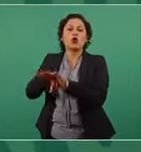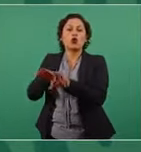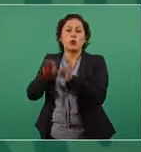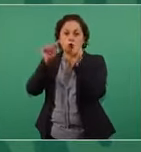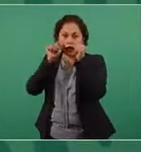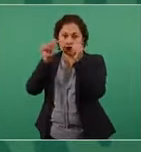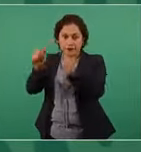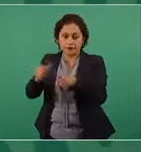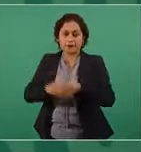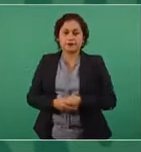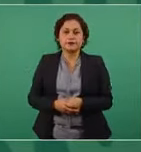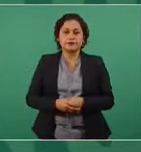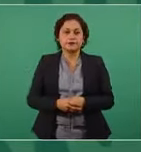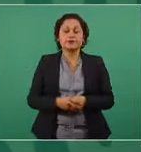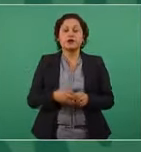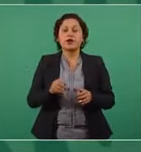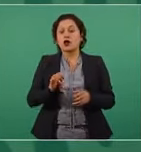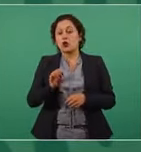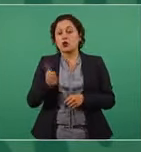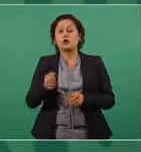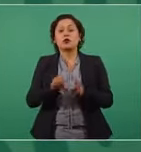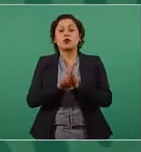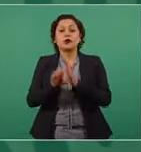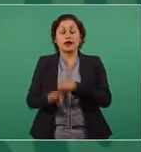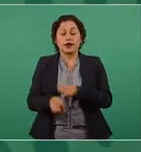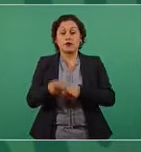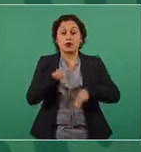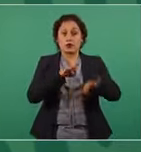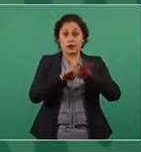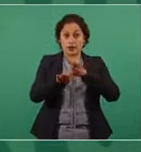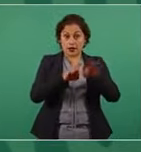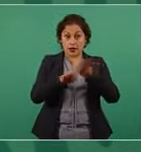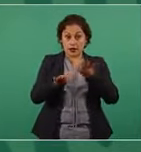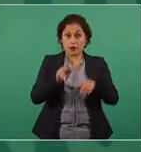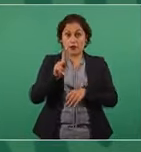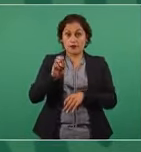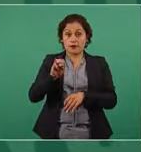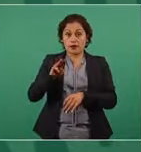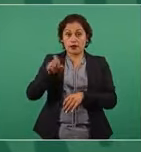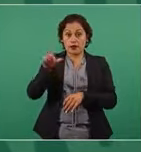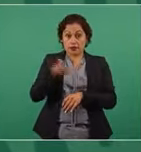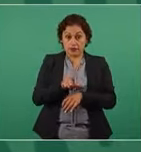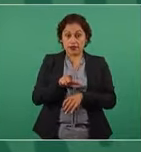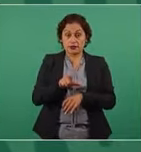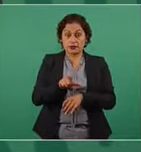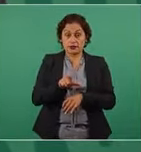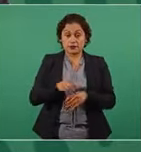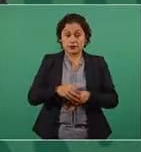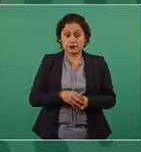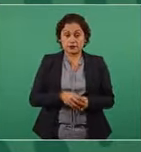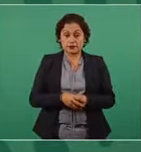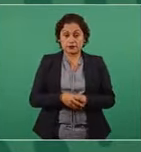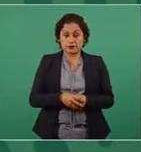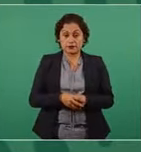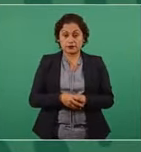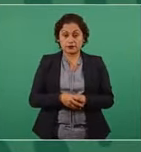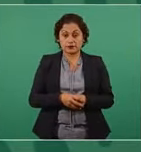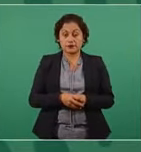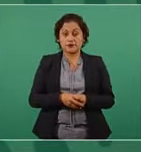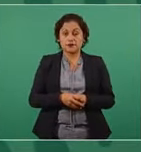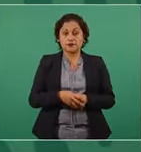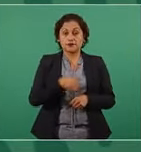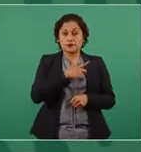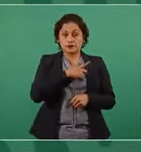corresponde a los trabajadores de Pemex es que lo trate directamente